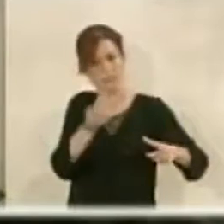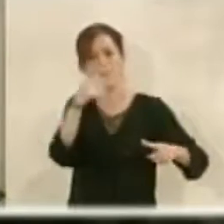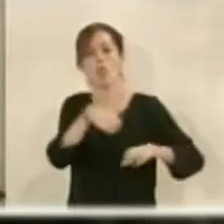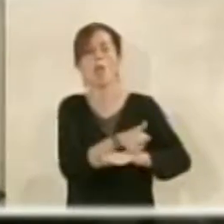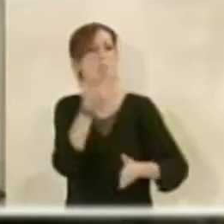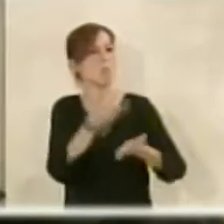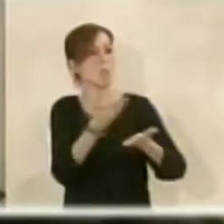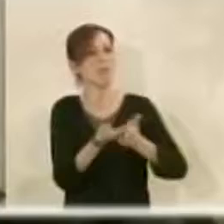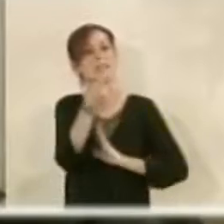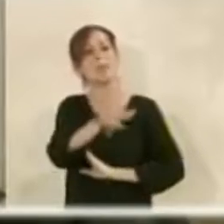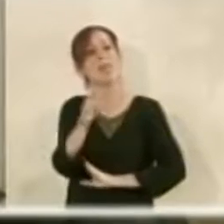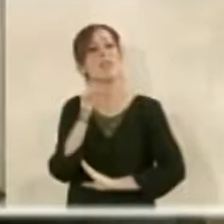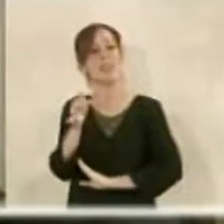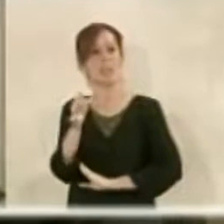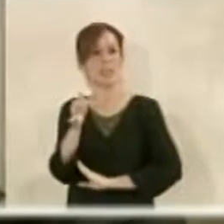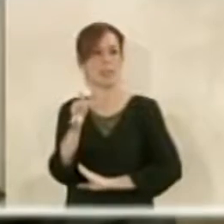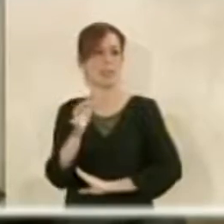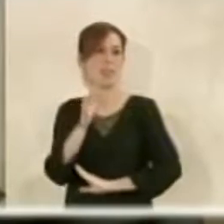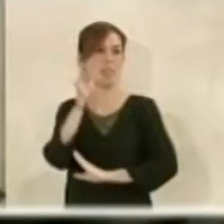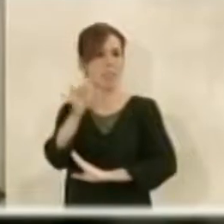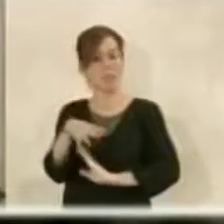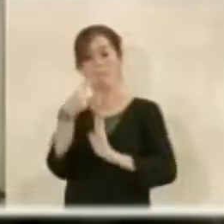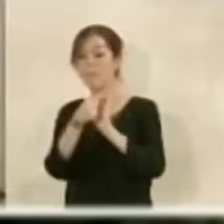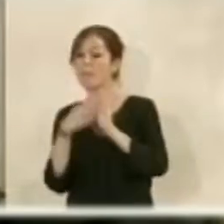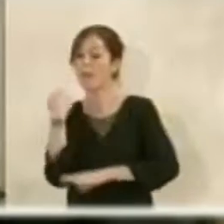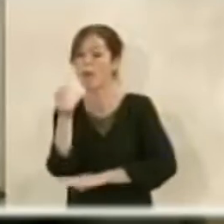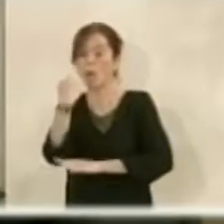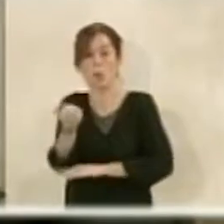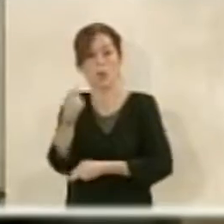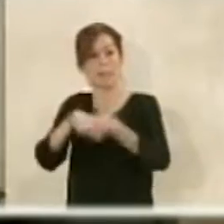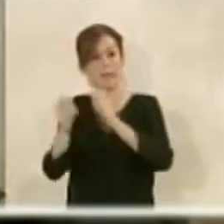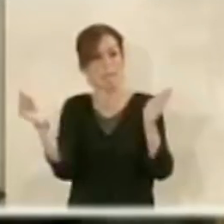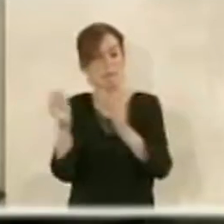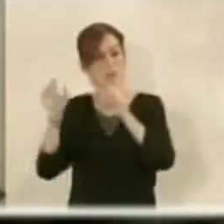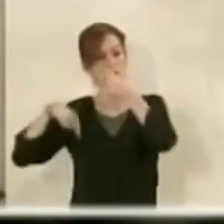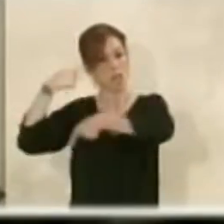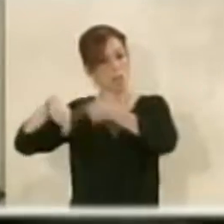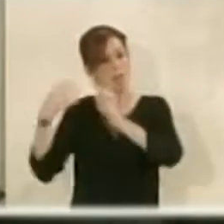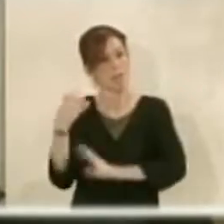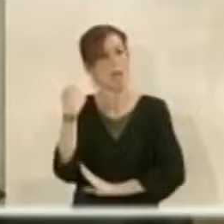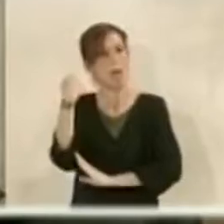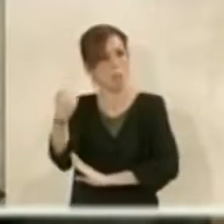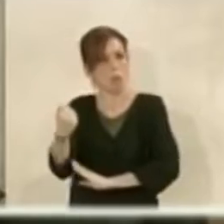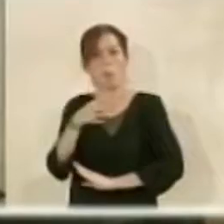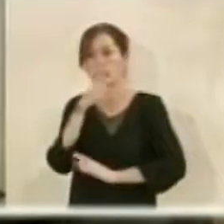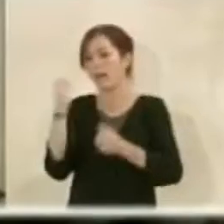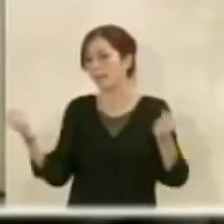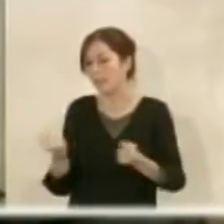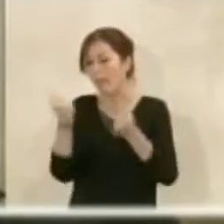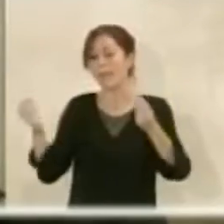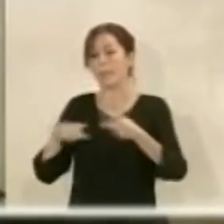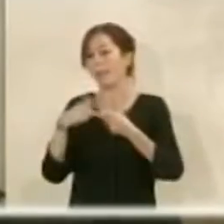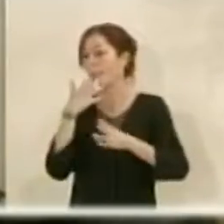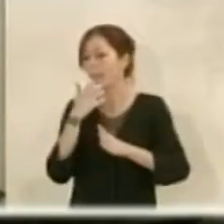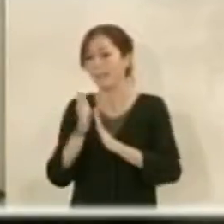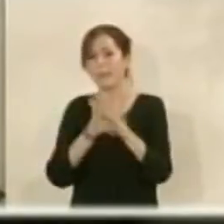demanda ciudadana, también tiene que haber una consolidación y medidas de apoyo a nuestro comercio pequeño y tradicional con actividades, con actuaciones